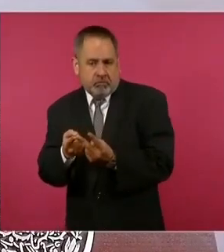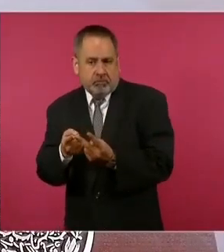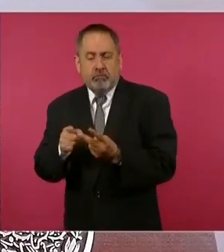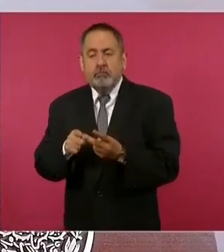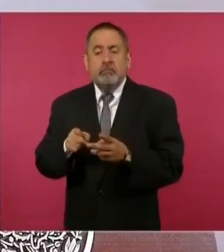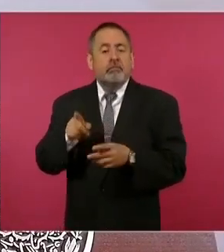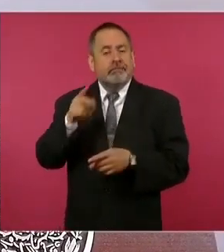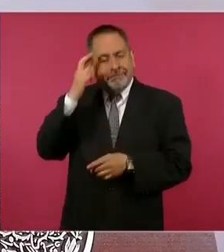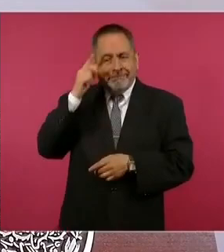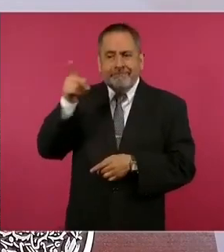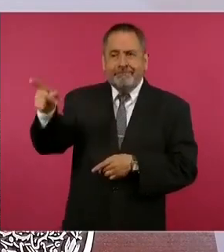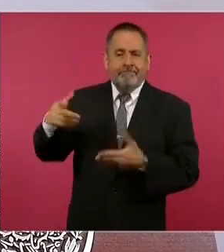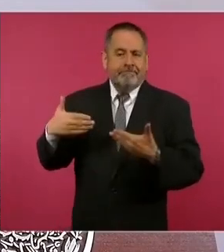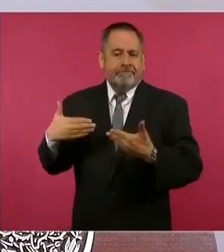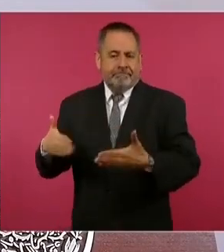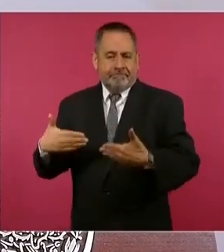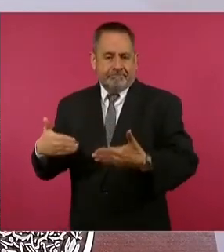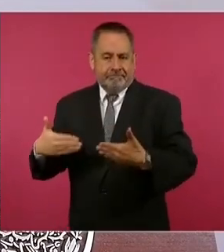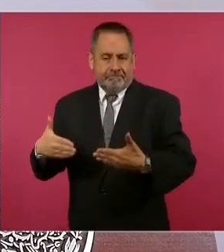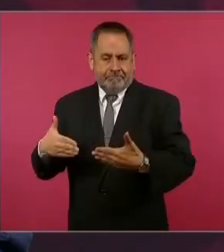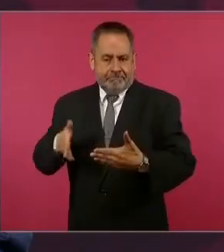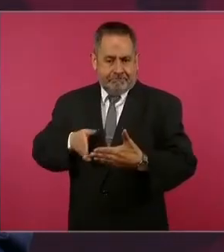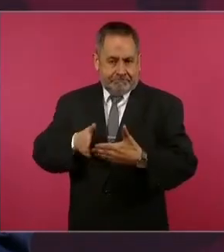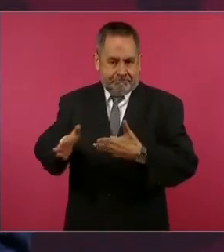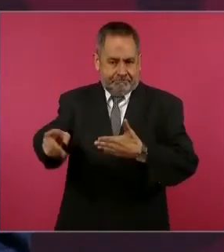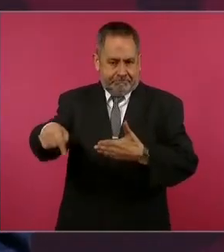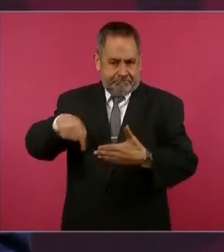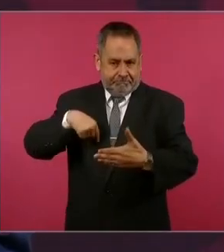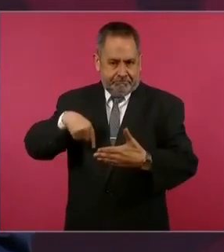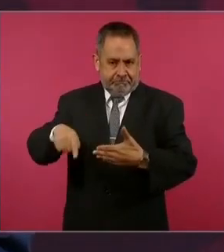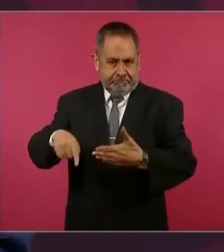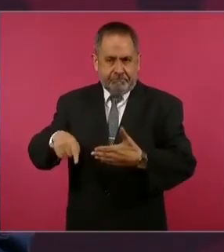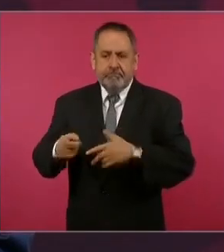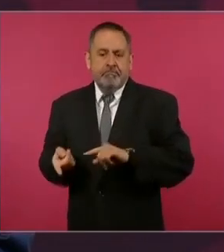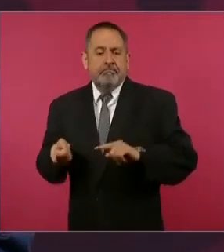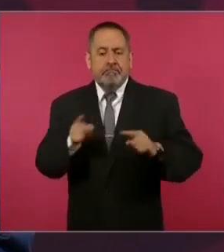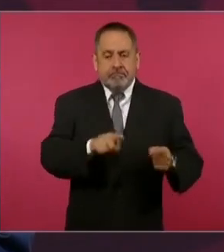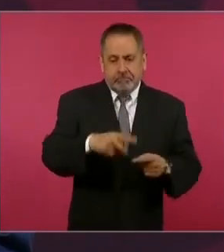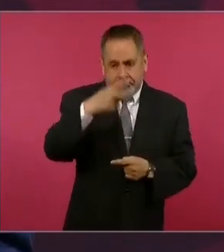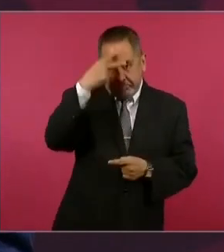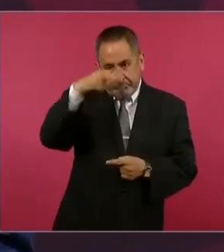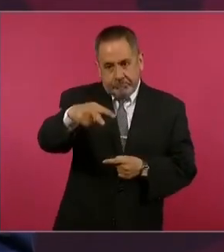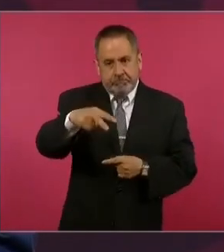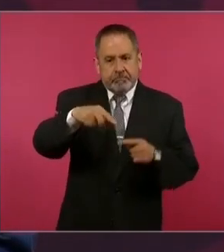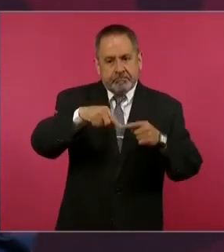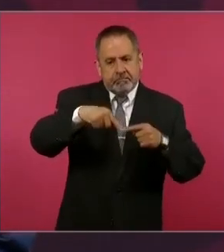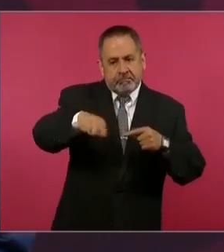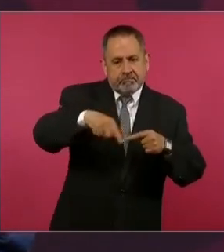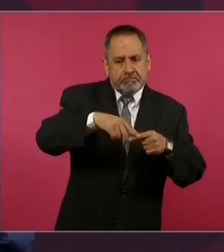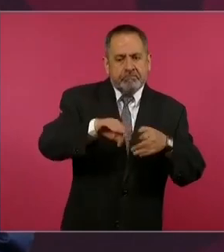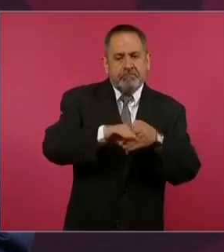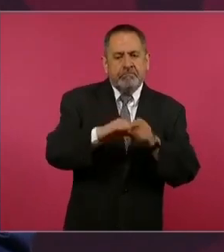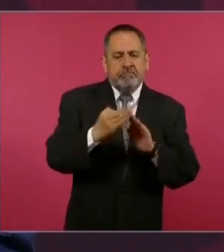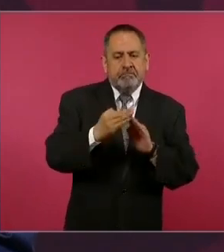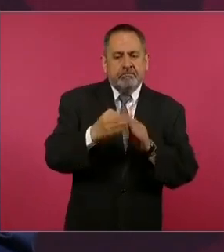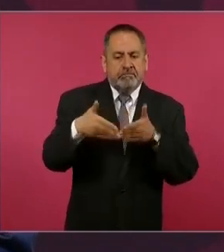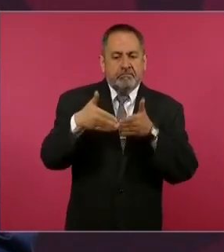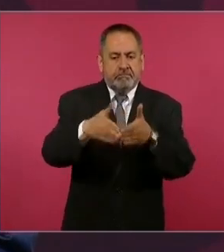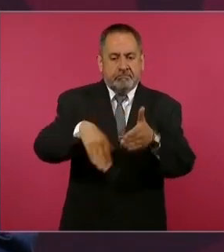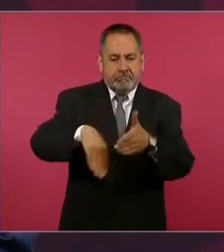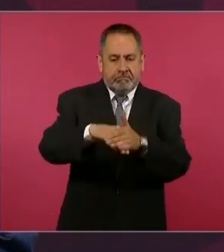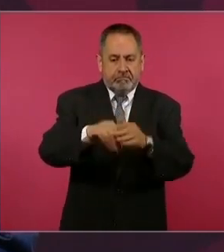de de Panamá. Y es un buen proyecto. Incluso ya